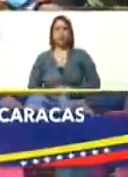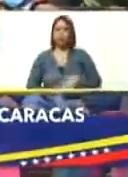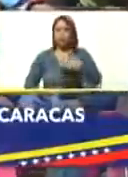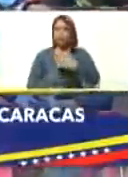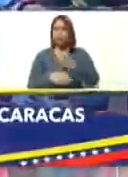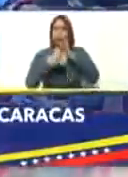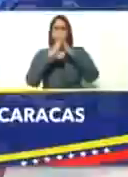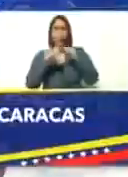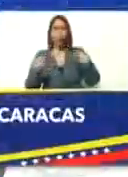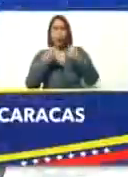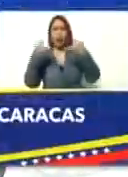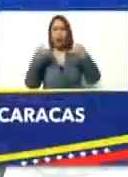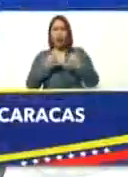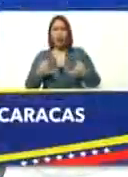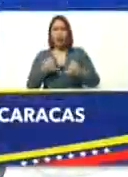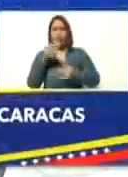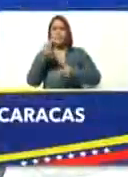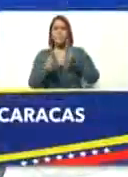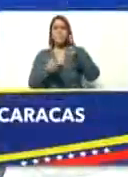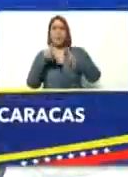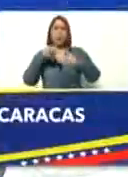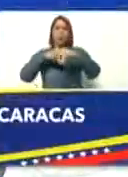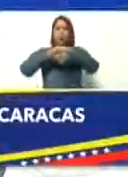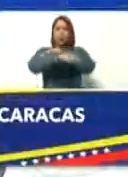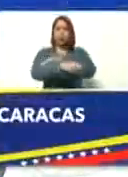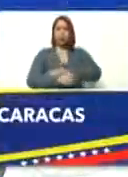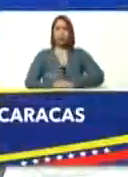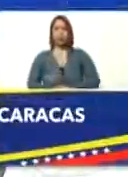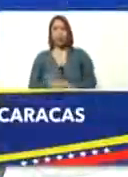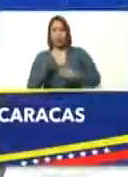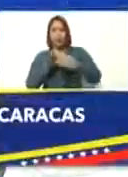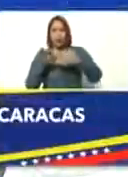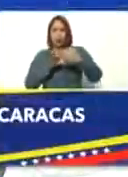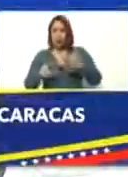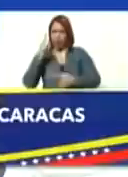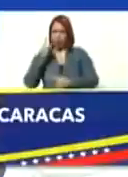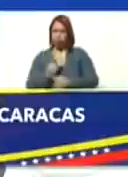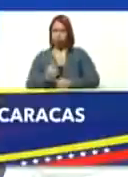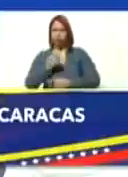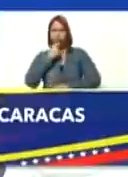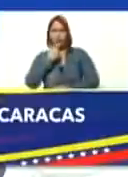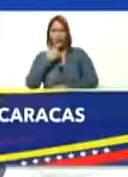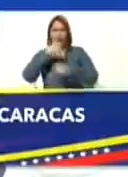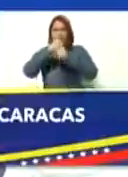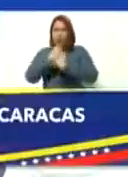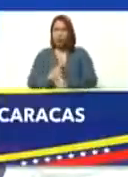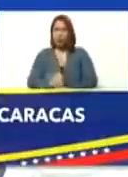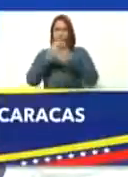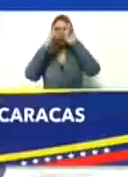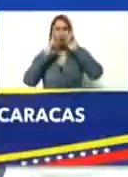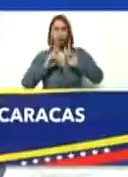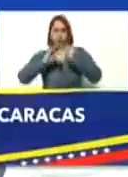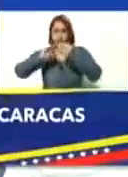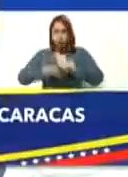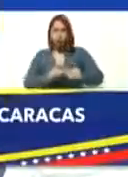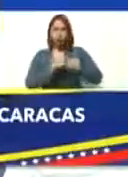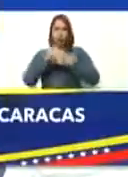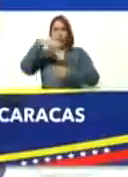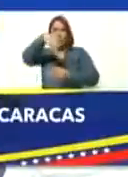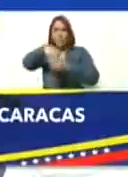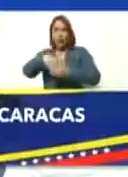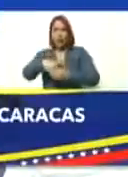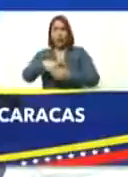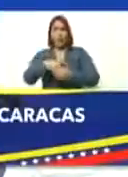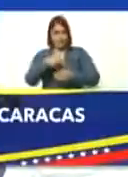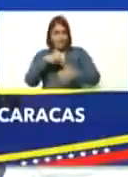líneas del Metro de Caracas funcionales, las estaciones, vamos a meterle, el Metro nos